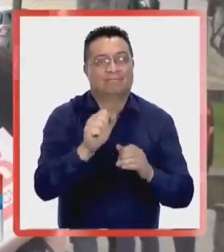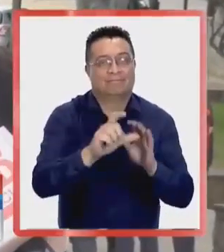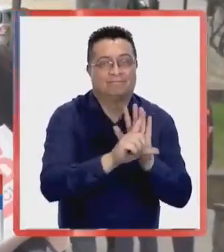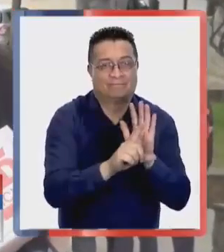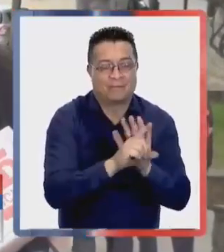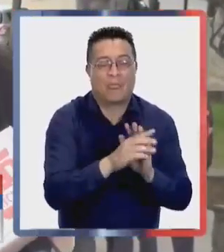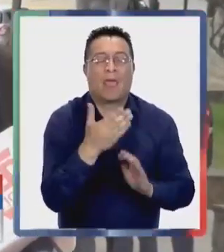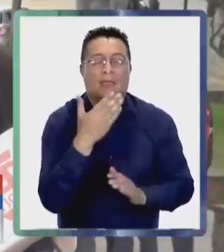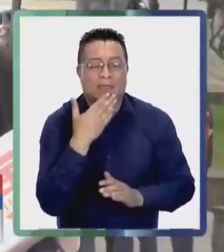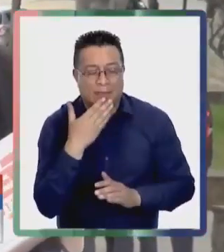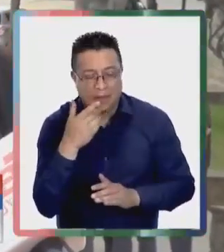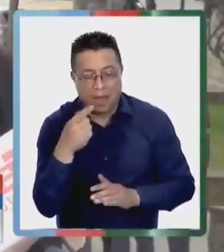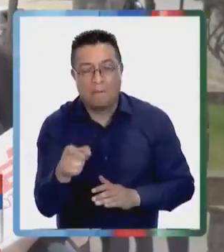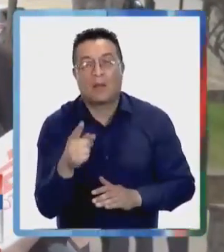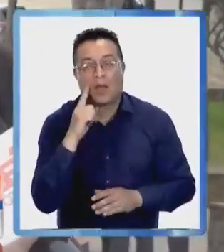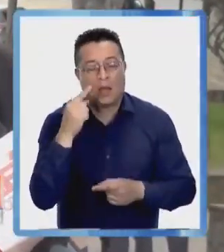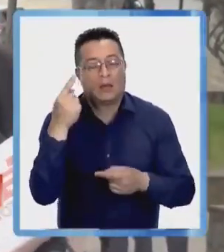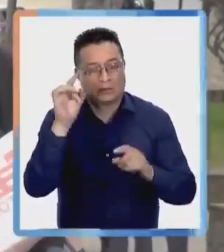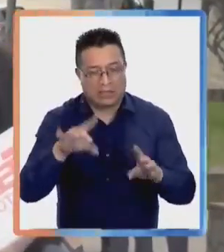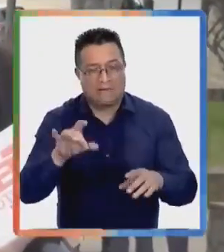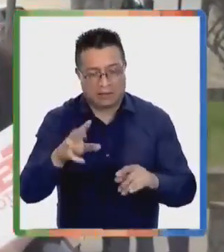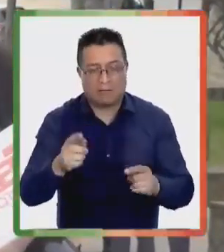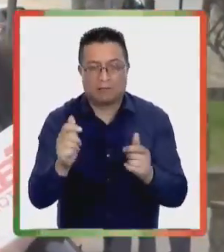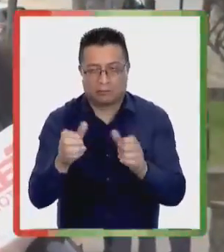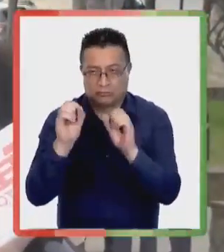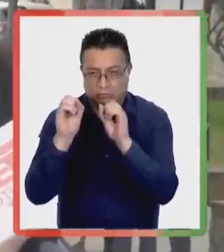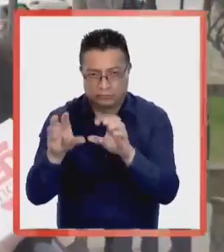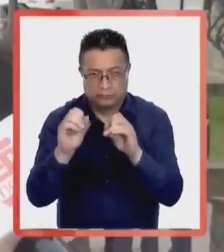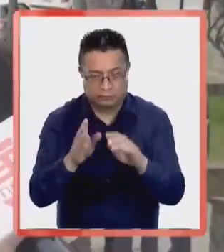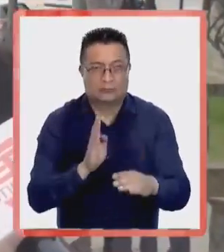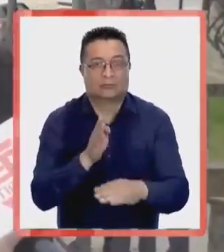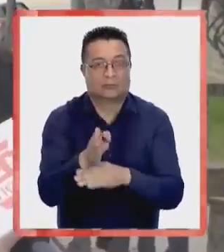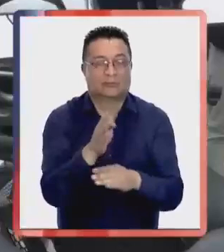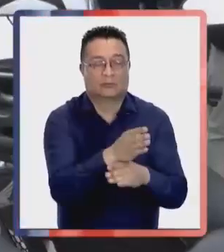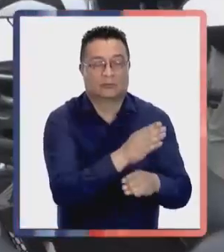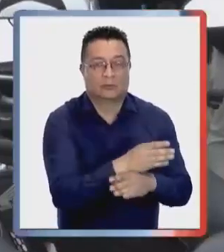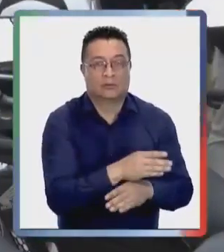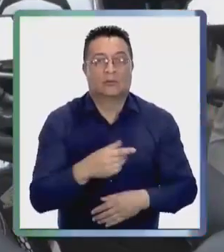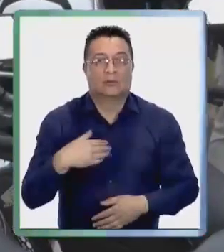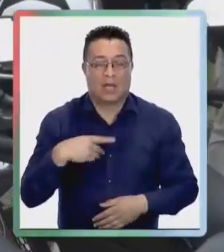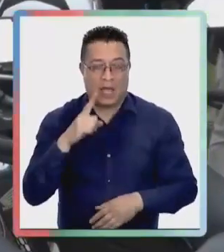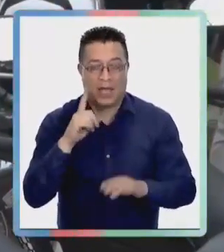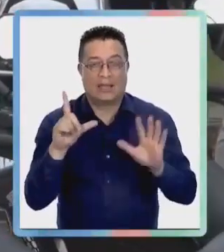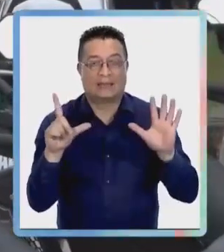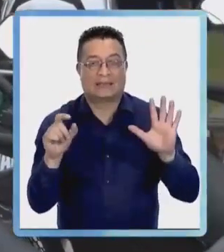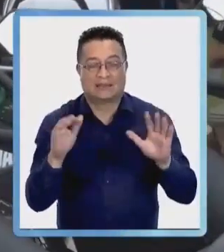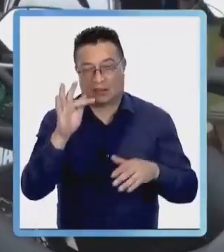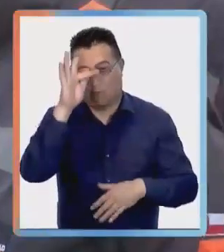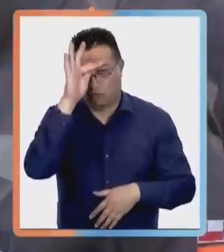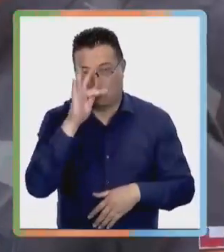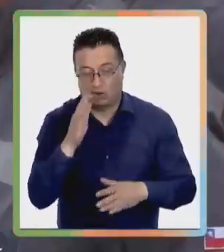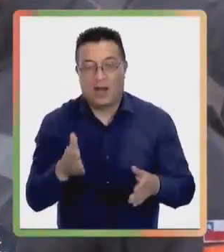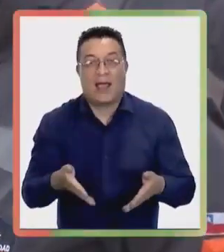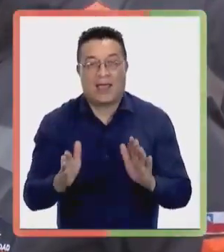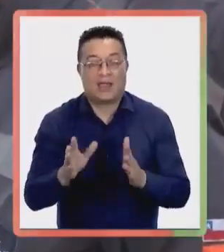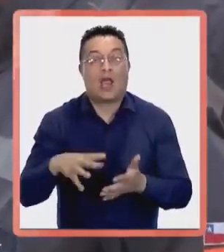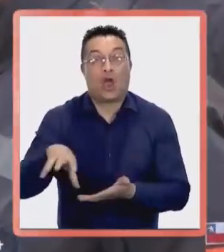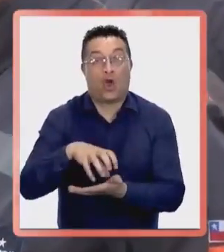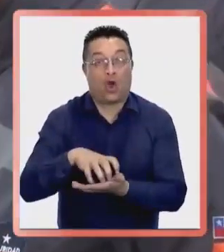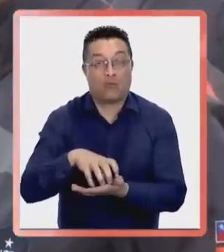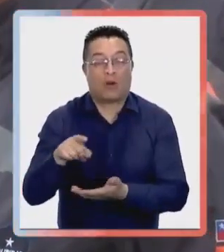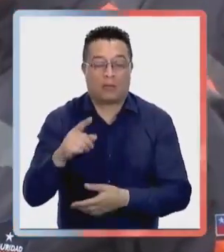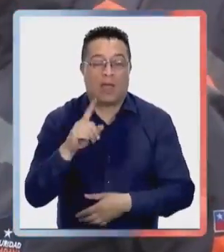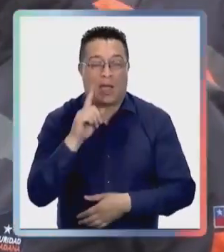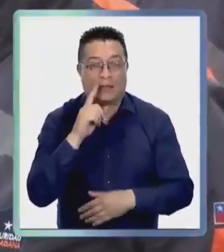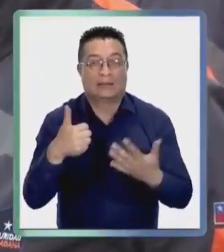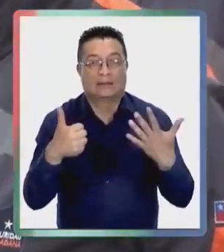cosas que tienen que saber para ir bien capacitados hacia el territorio. Vamos a tener 70 funcionarios en la calle, en la comuna. Vamos